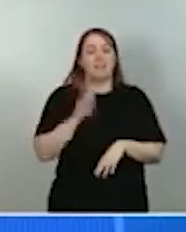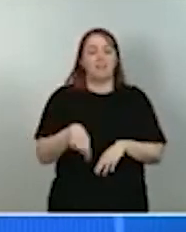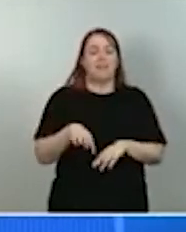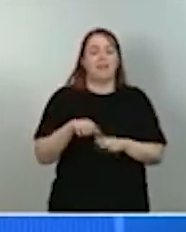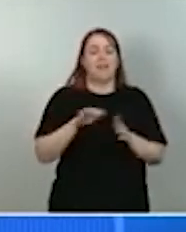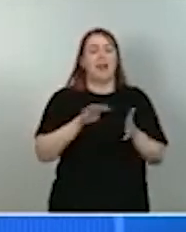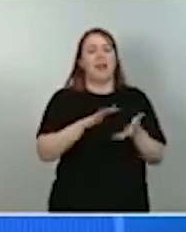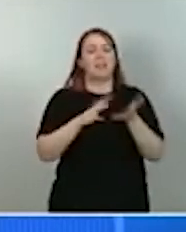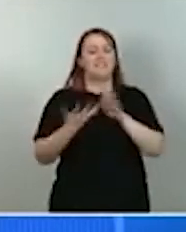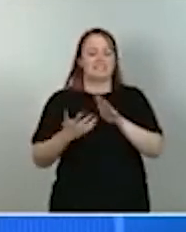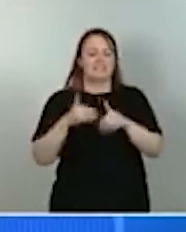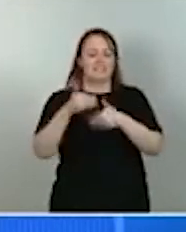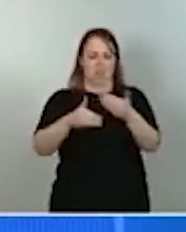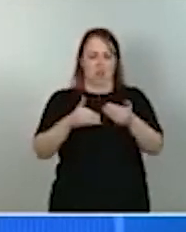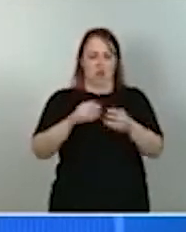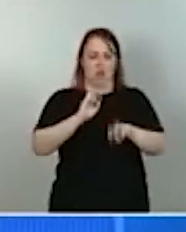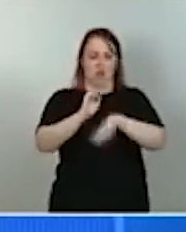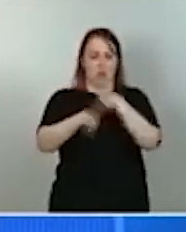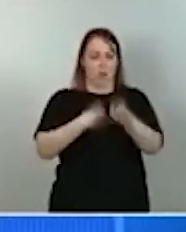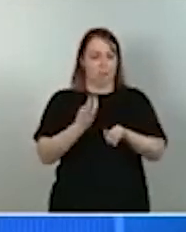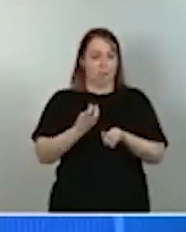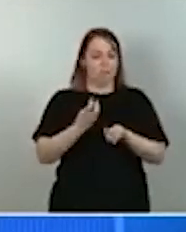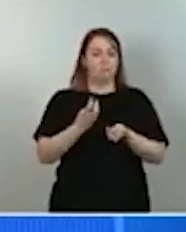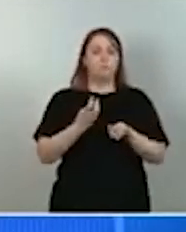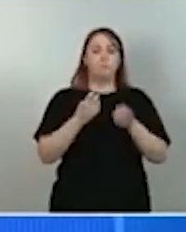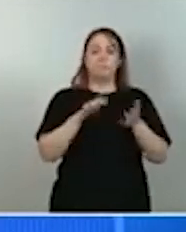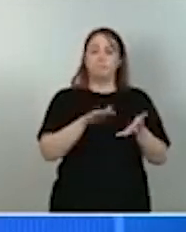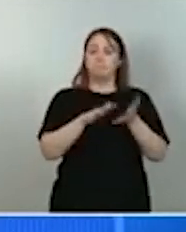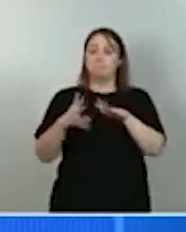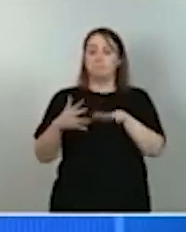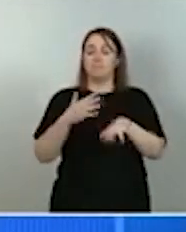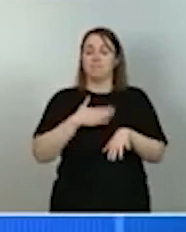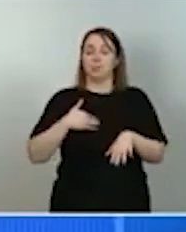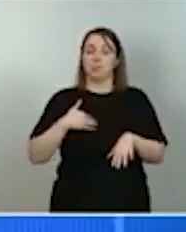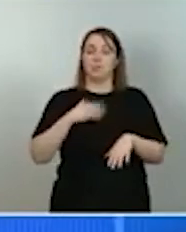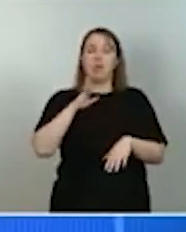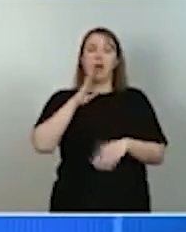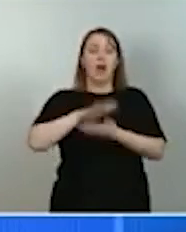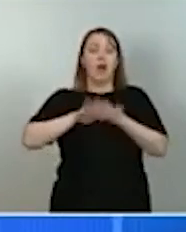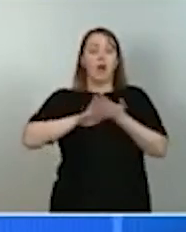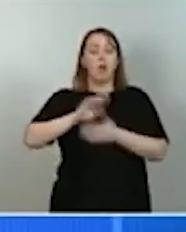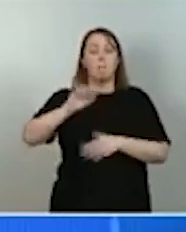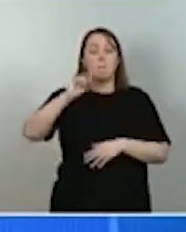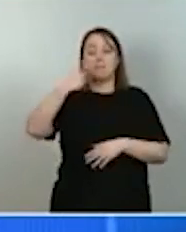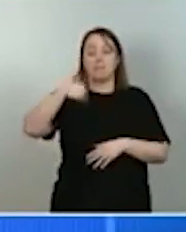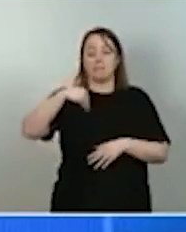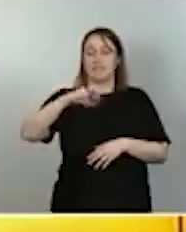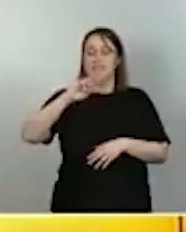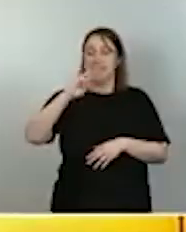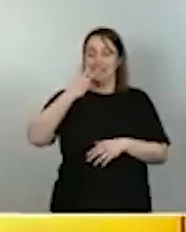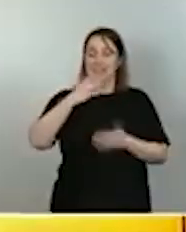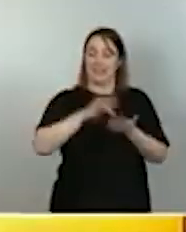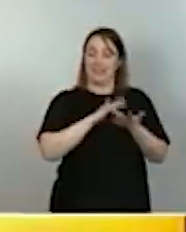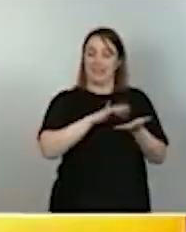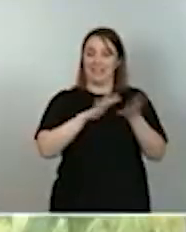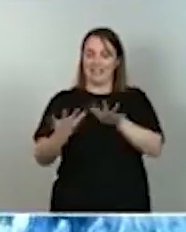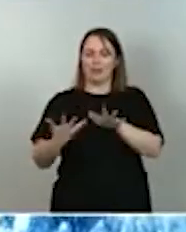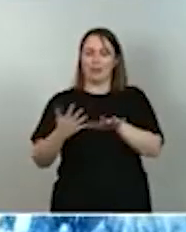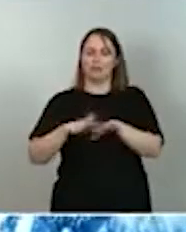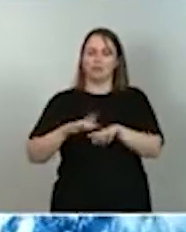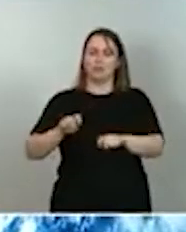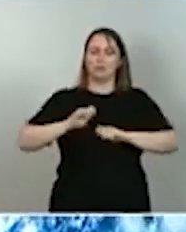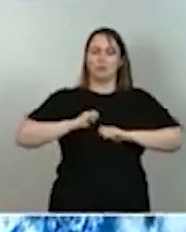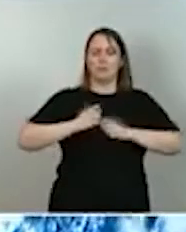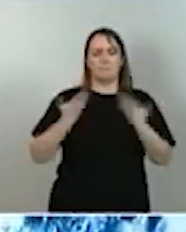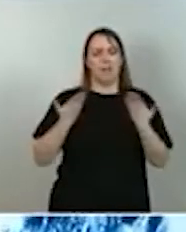reforzados por una modernización digital que nos ayudará, como explicaba la vicepresidenta tercera, a ser más eficientes en muchos ámbitos,